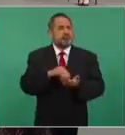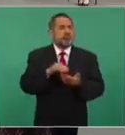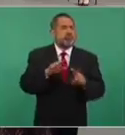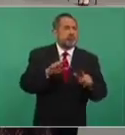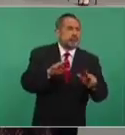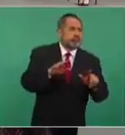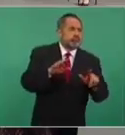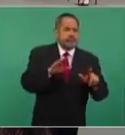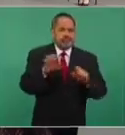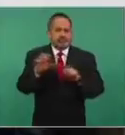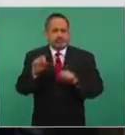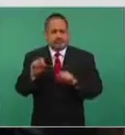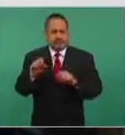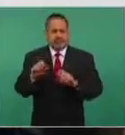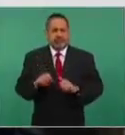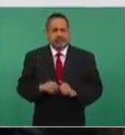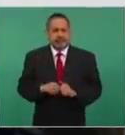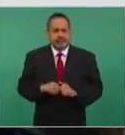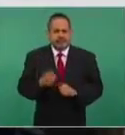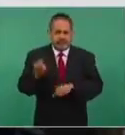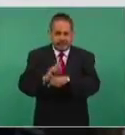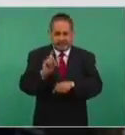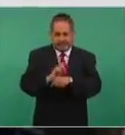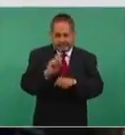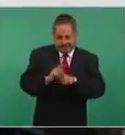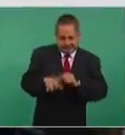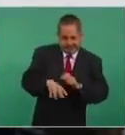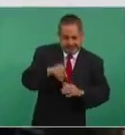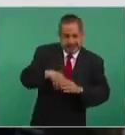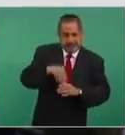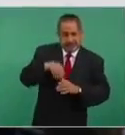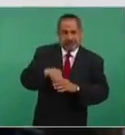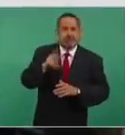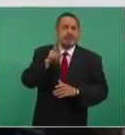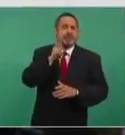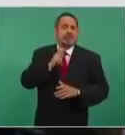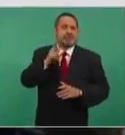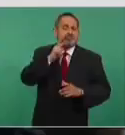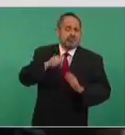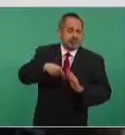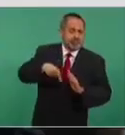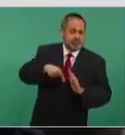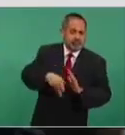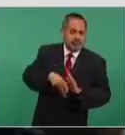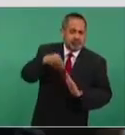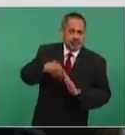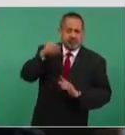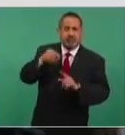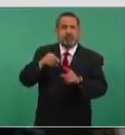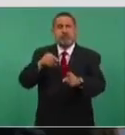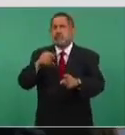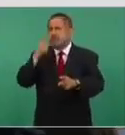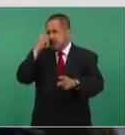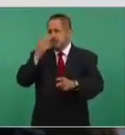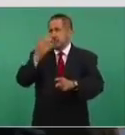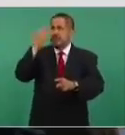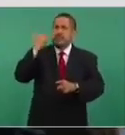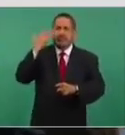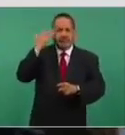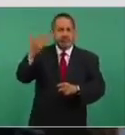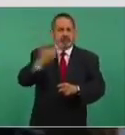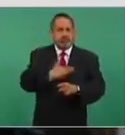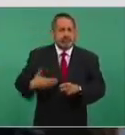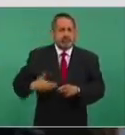.000 barriles diarios. Hubo un año con Fox en el